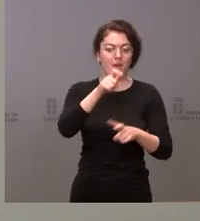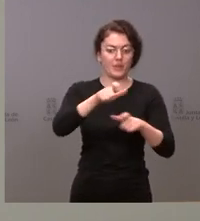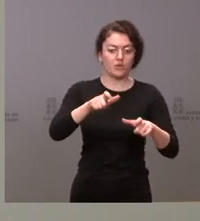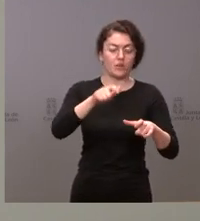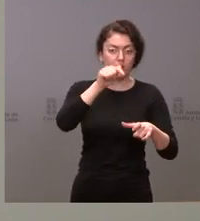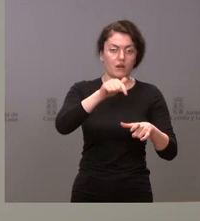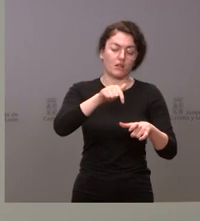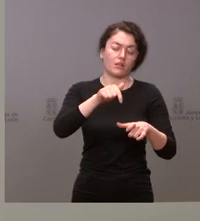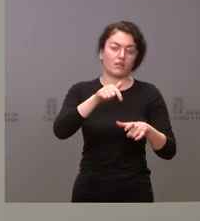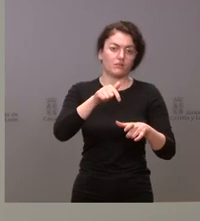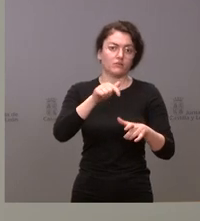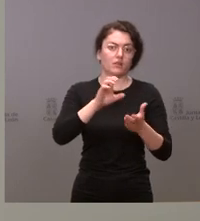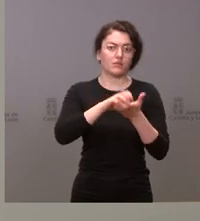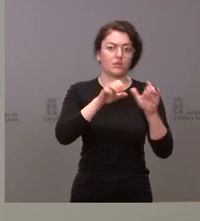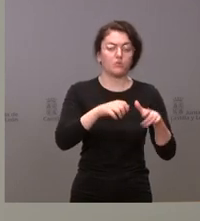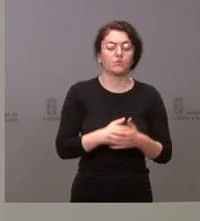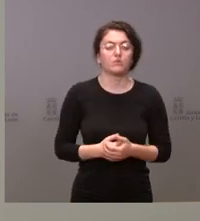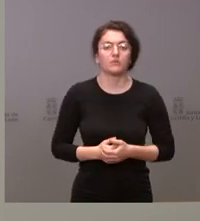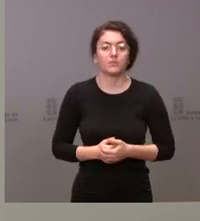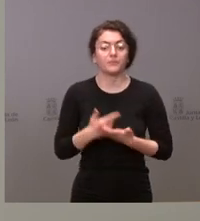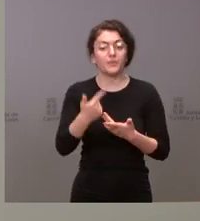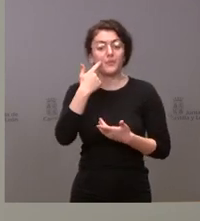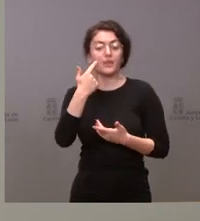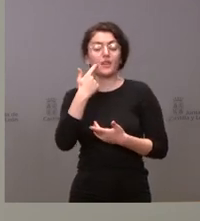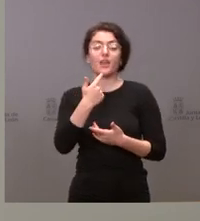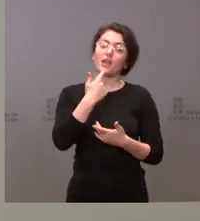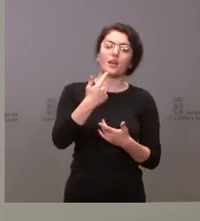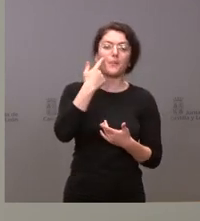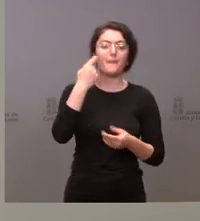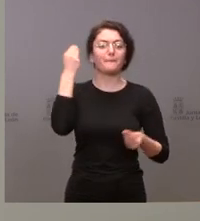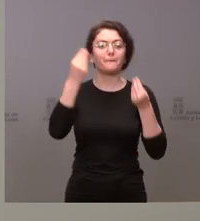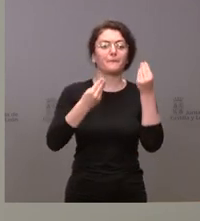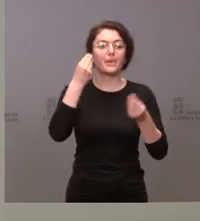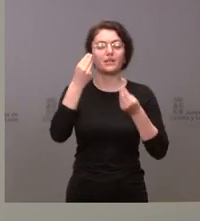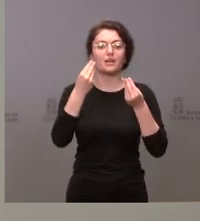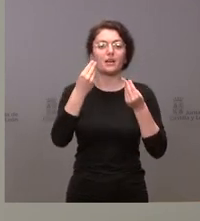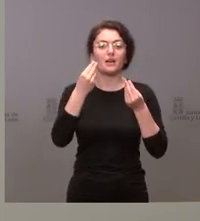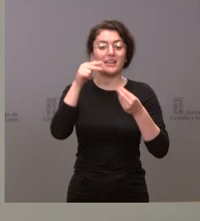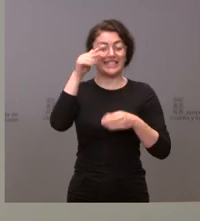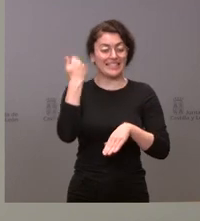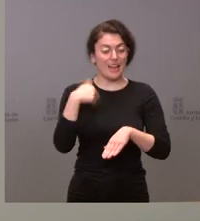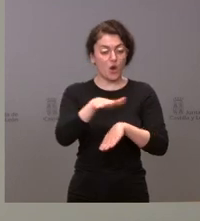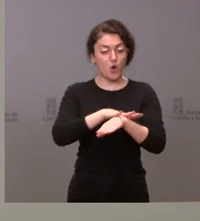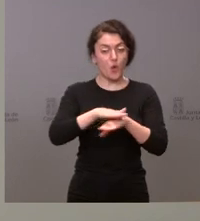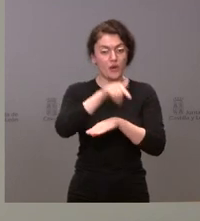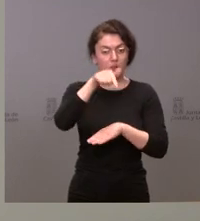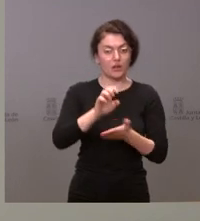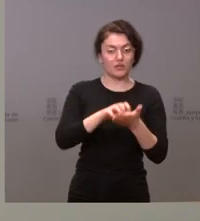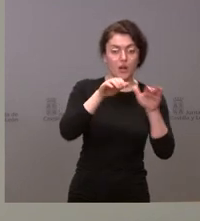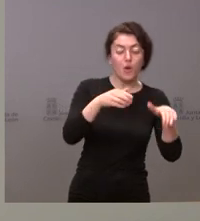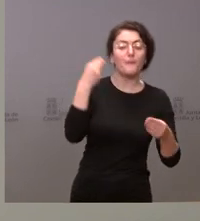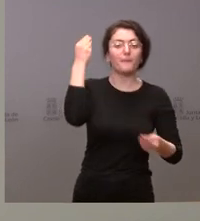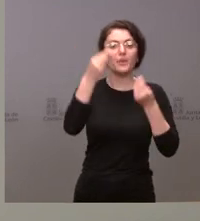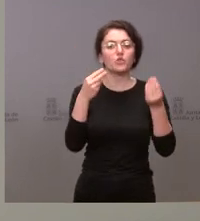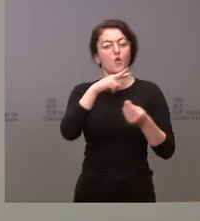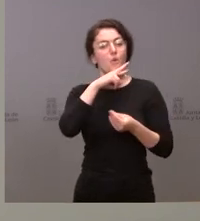valoración de que supone tener un gobierno en Castilla y León. Pues me parece que garantiza la estabilidad política, la estabilidad